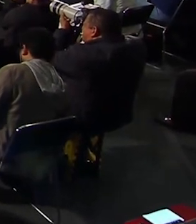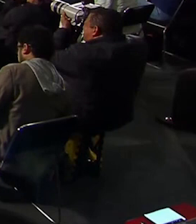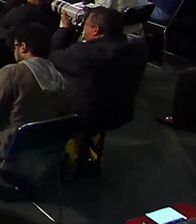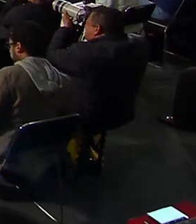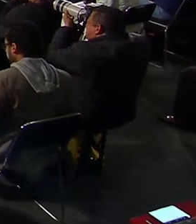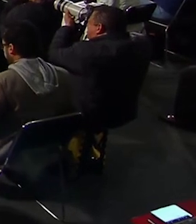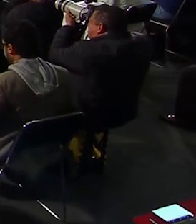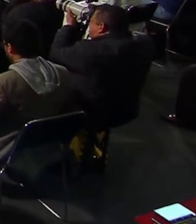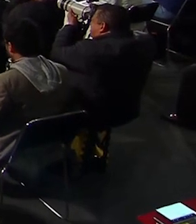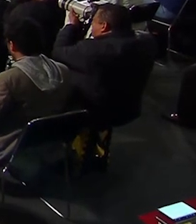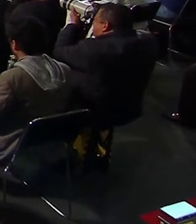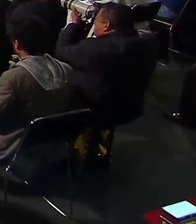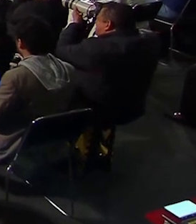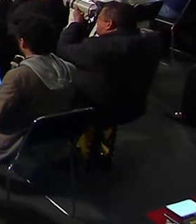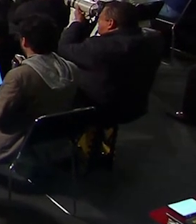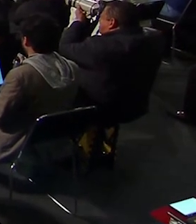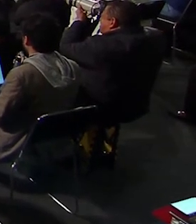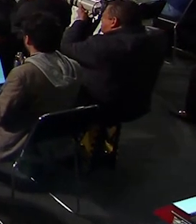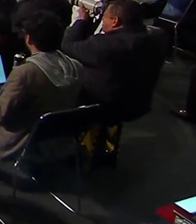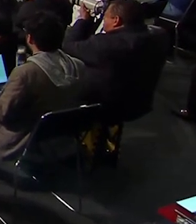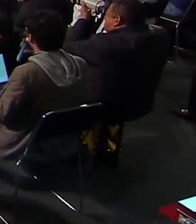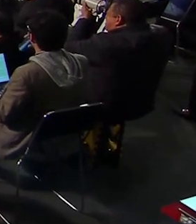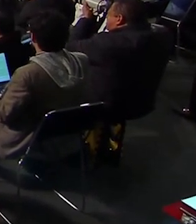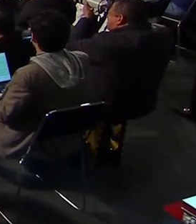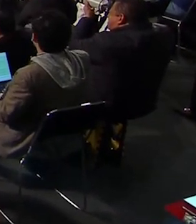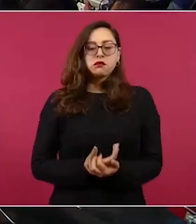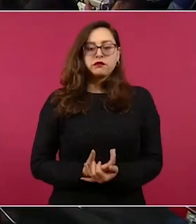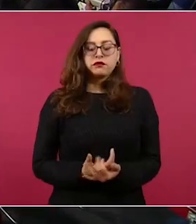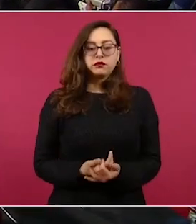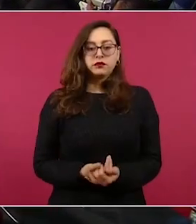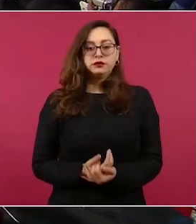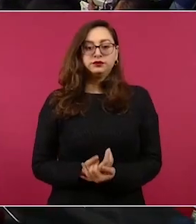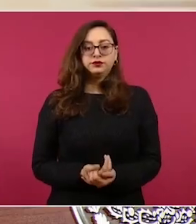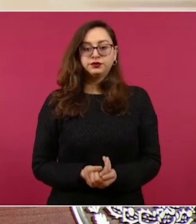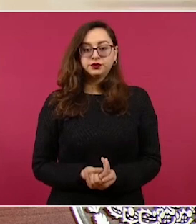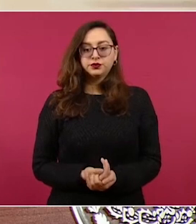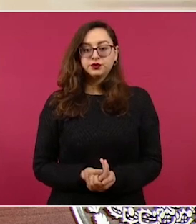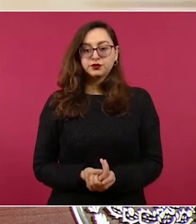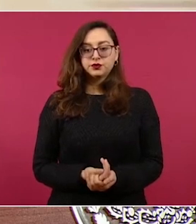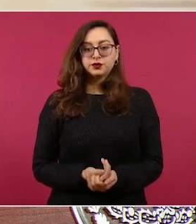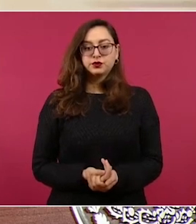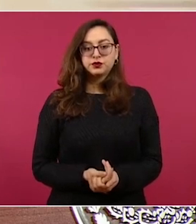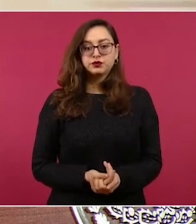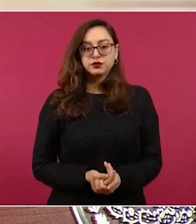pronóstico es de que va a bajar